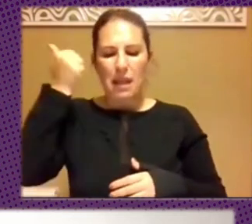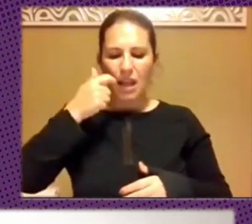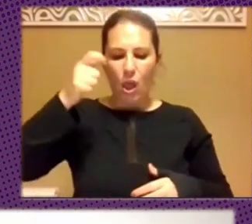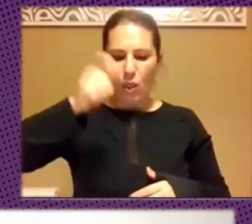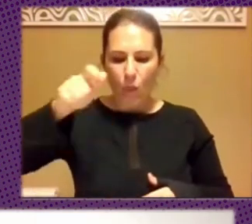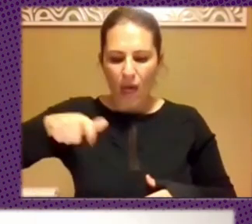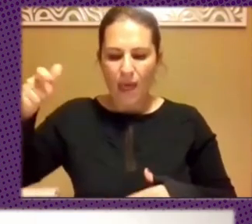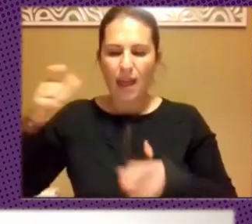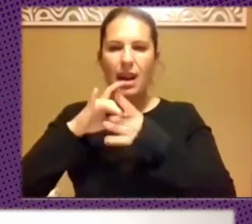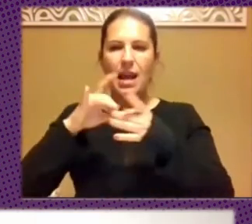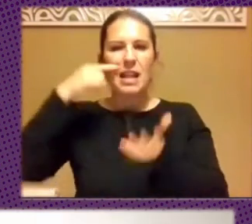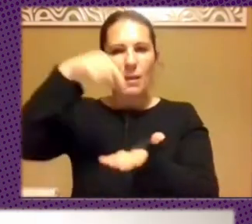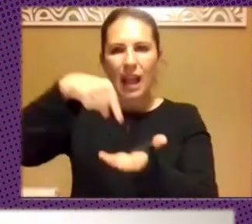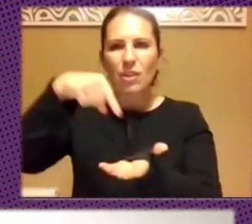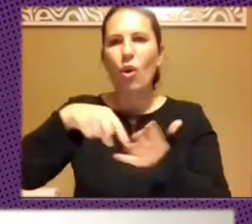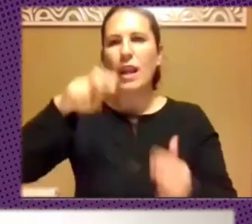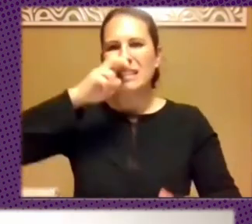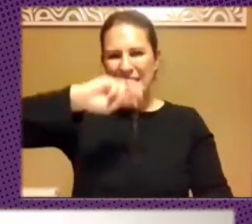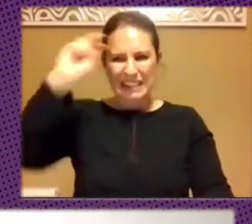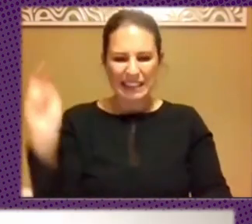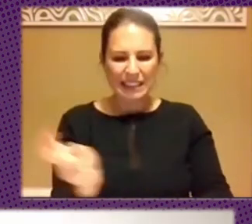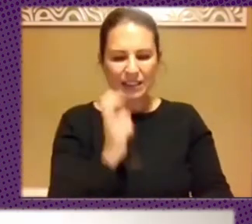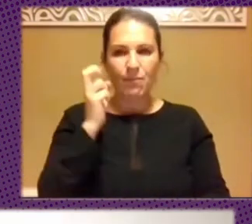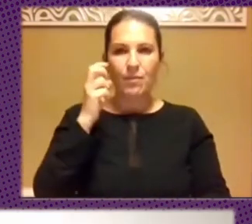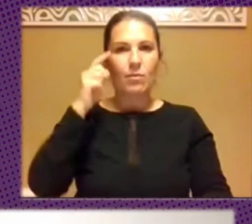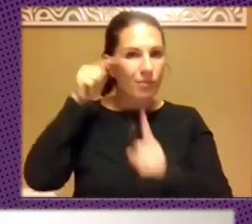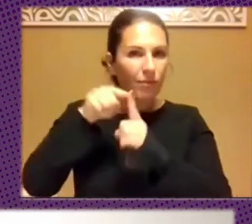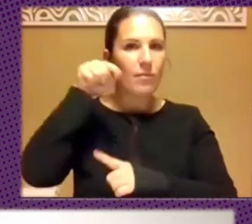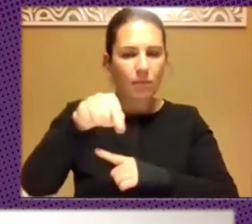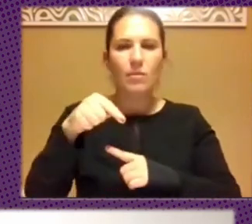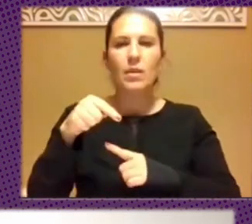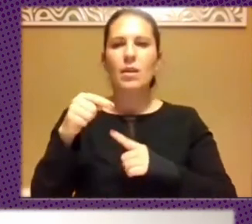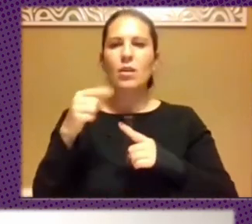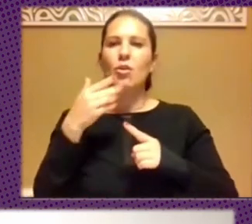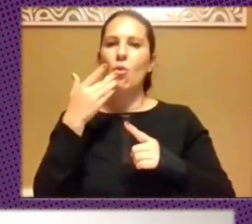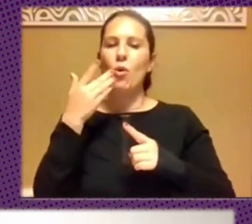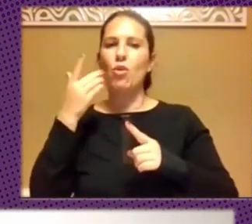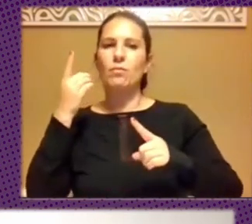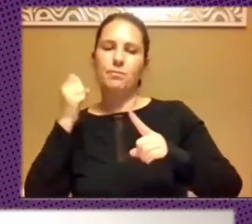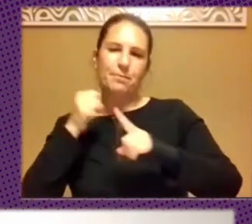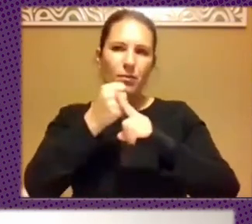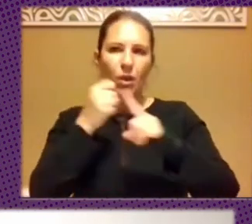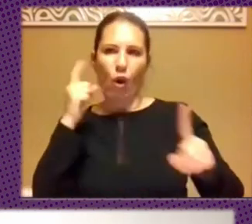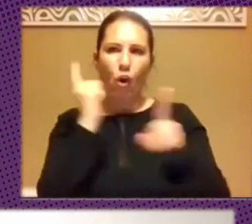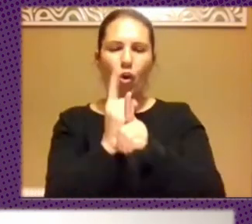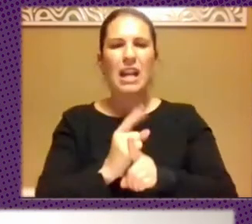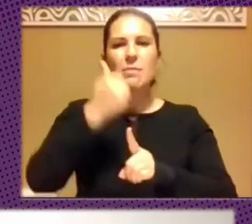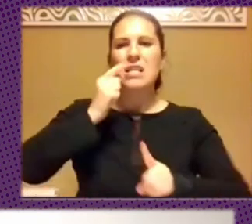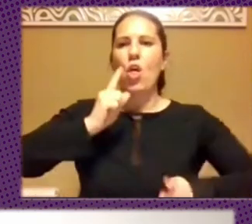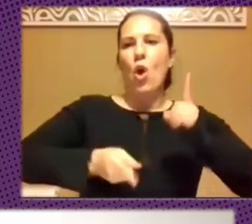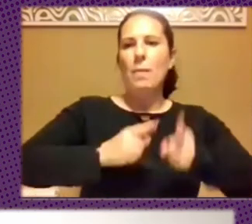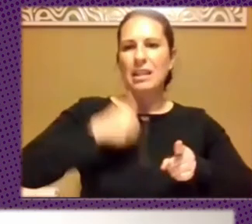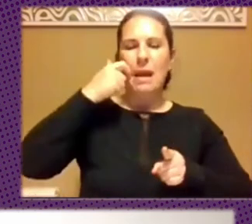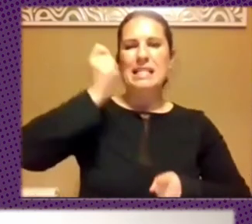reivindicatorias, diversas, que están haciendo tensión contra las narrativas que se presumen dominantes. Entonces, esas